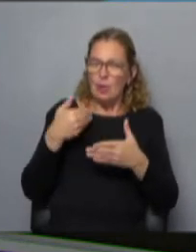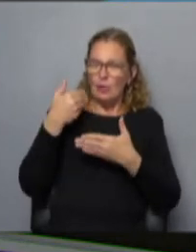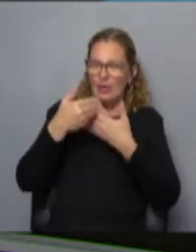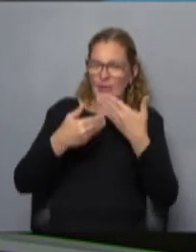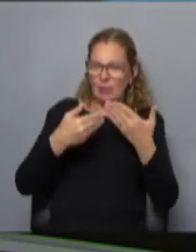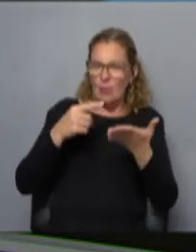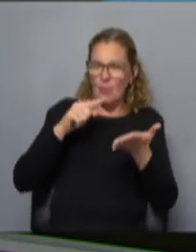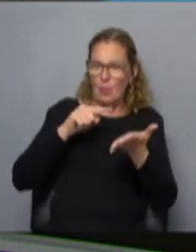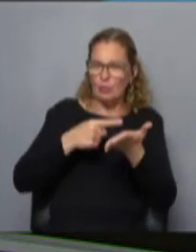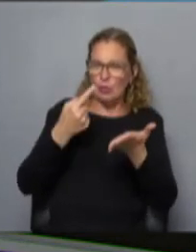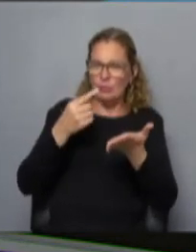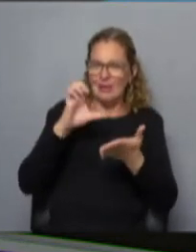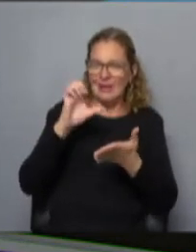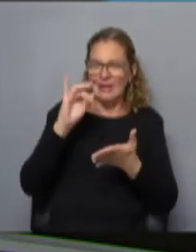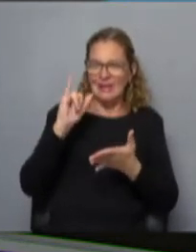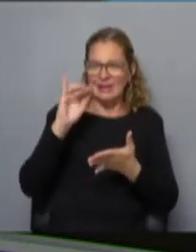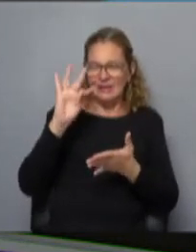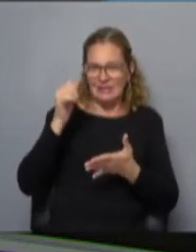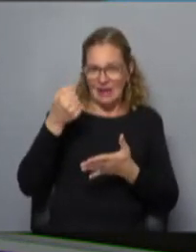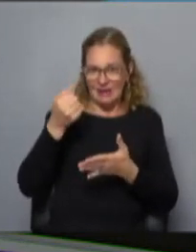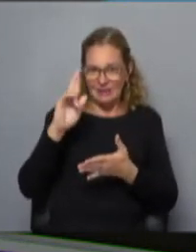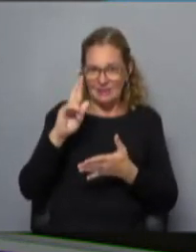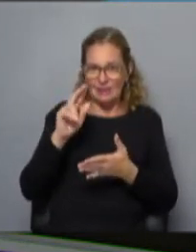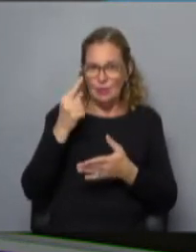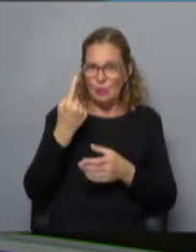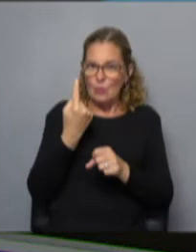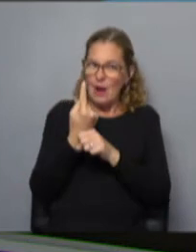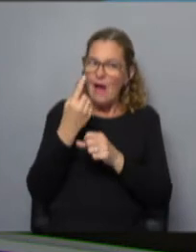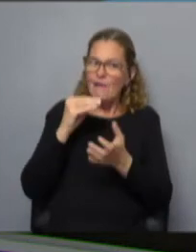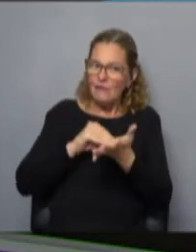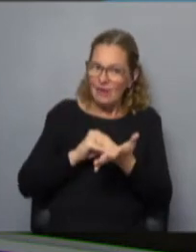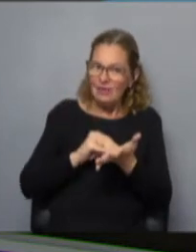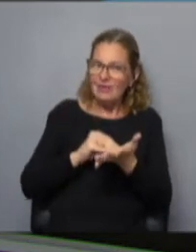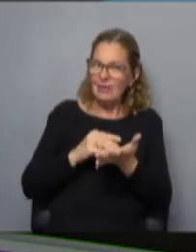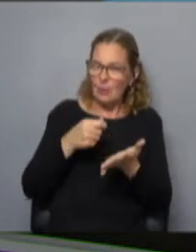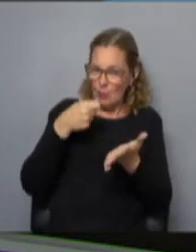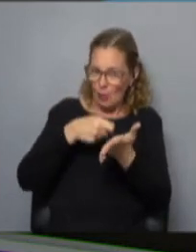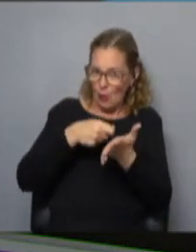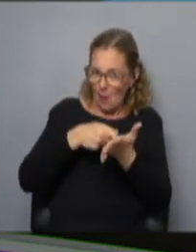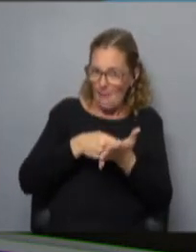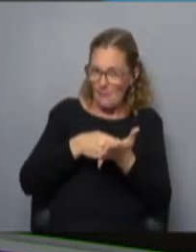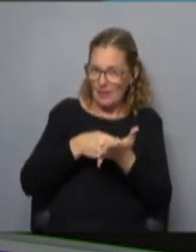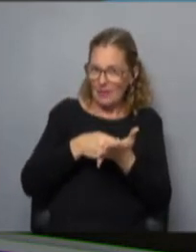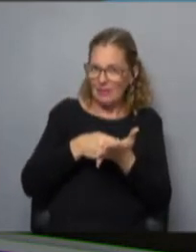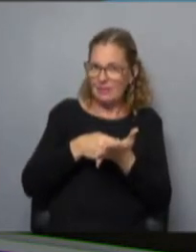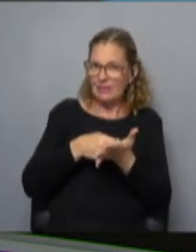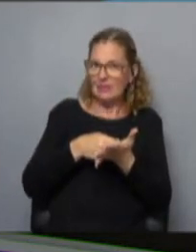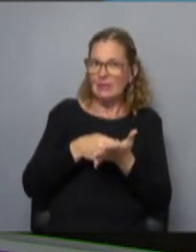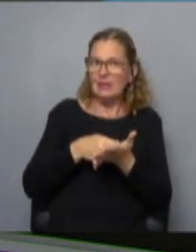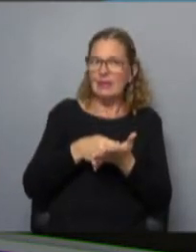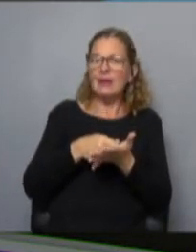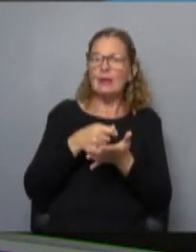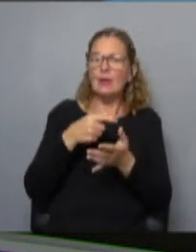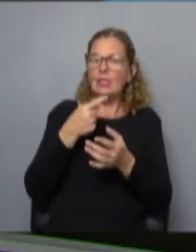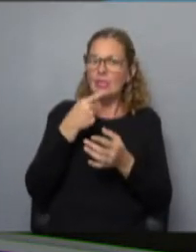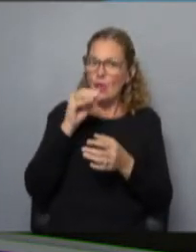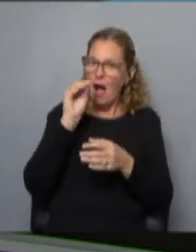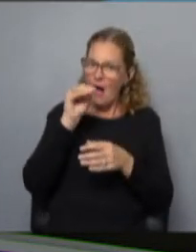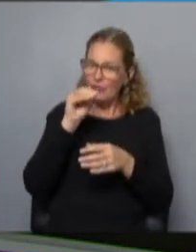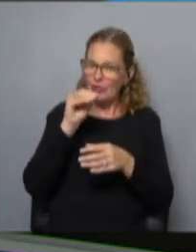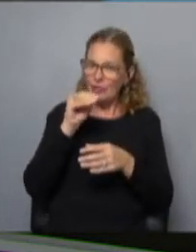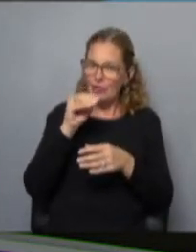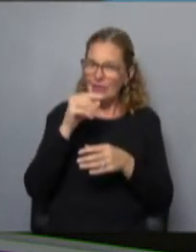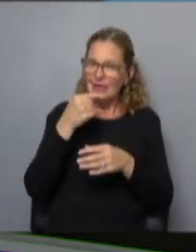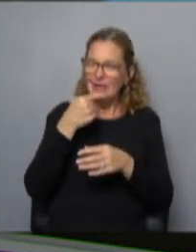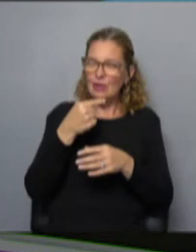un botón de editar que funcione. Y lo interesante fue que una vez anunciada la compra de Elon Musk de Twitter, quien es el